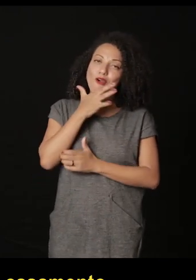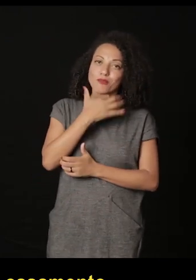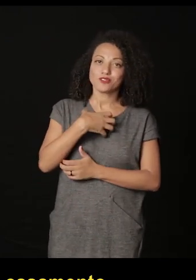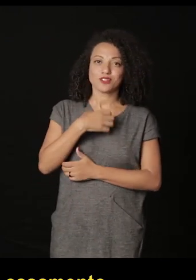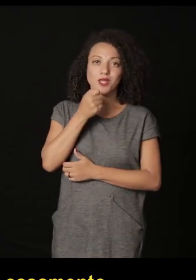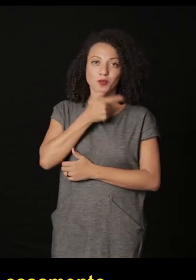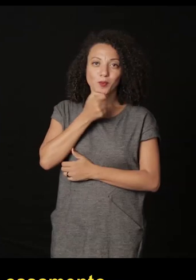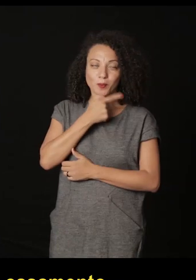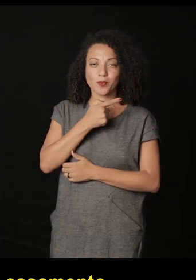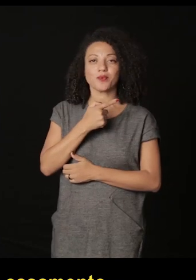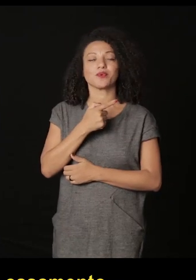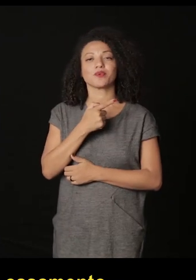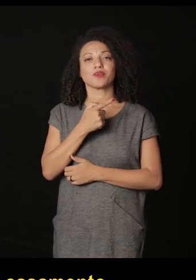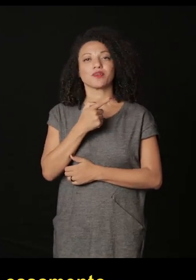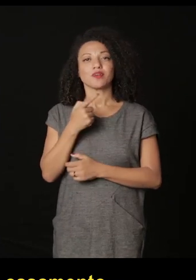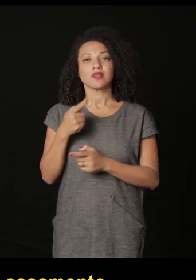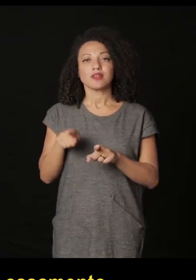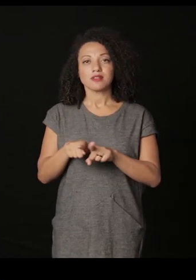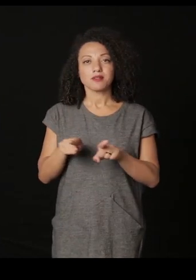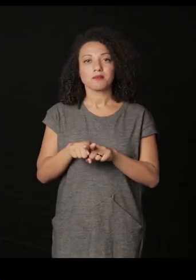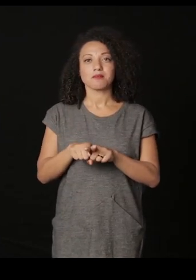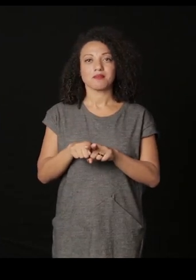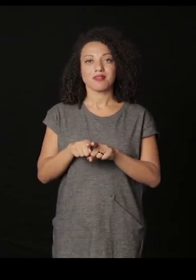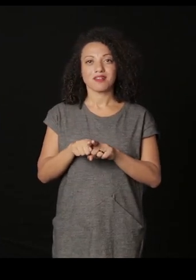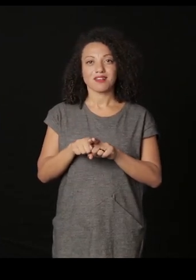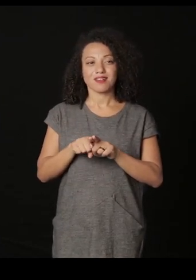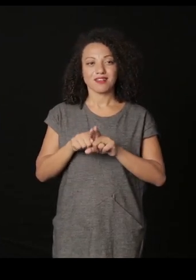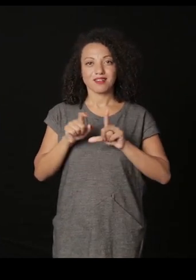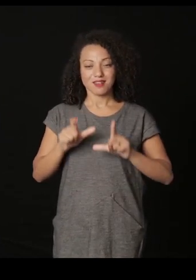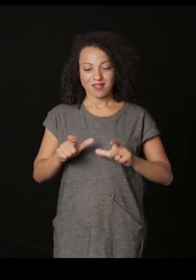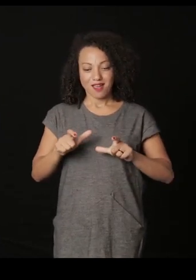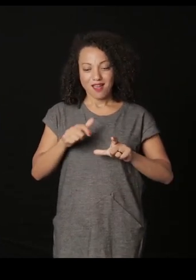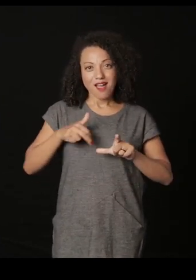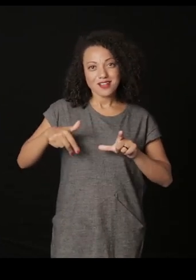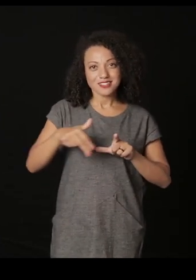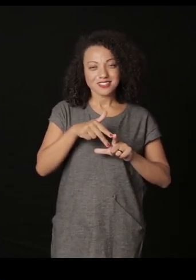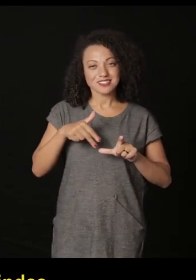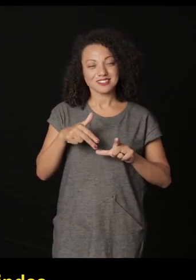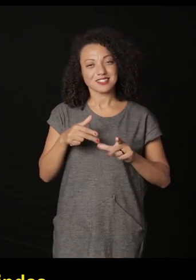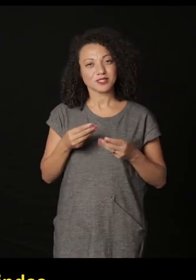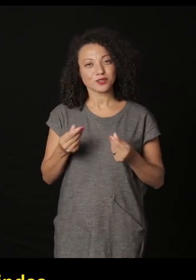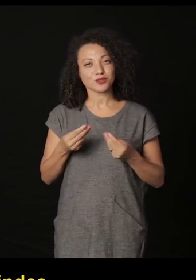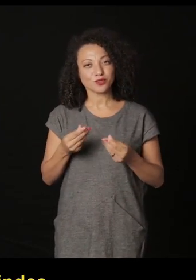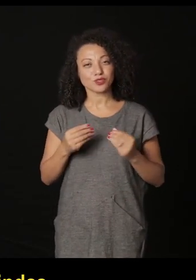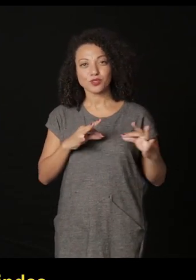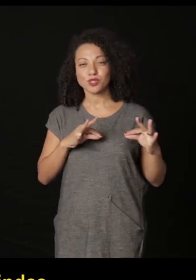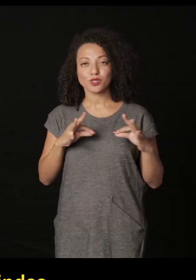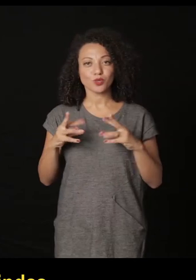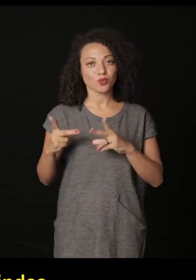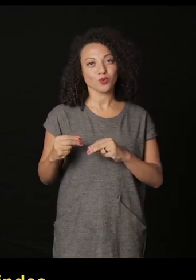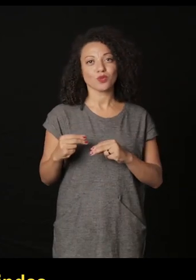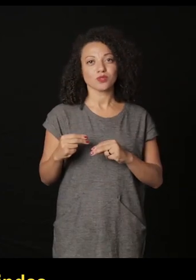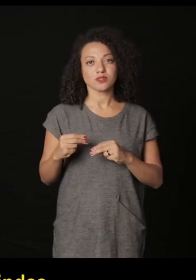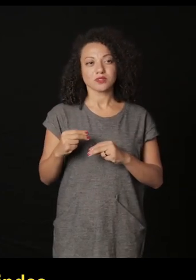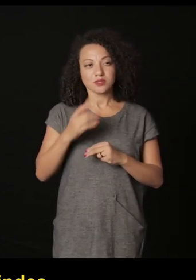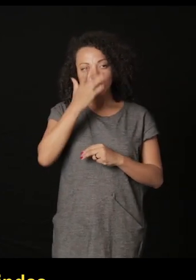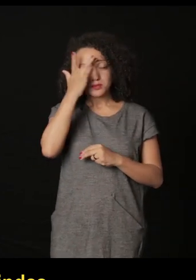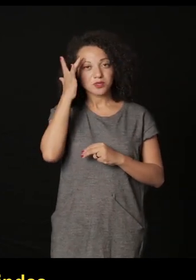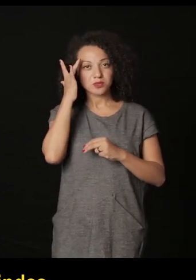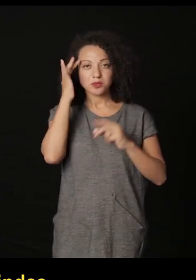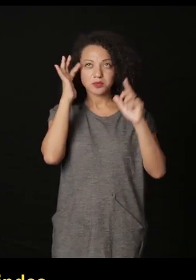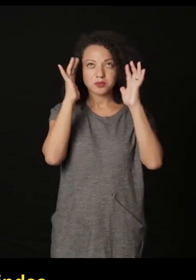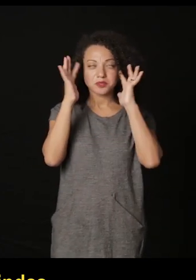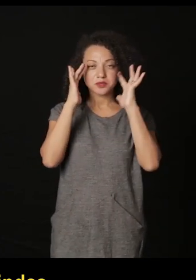fisiología del matrimonio obviamente con mucho sentido del humor con todo este tapiz que era una ambientación de estas escenas pues sutiles